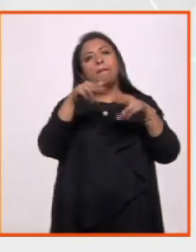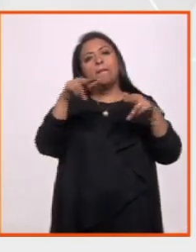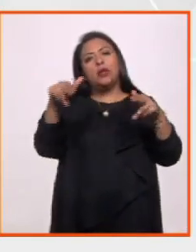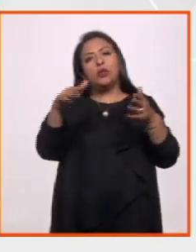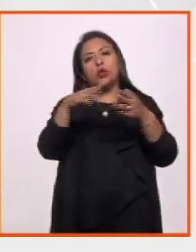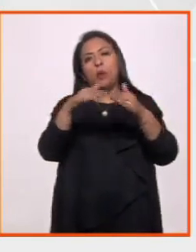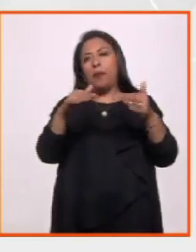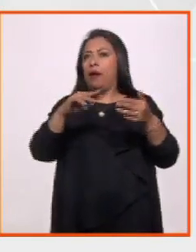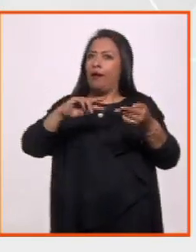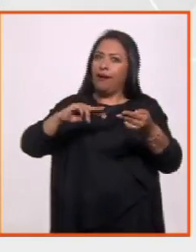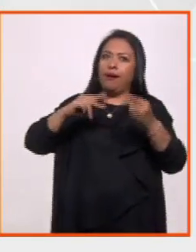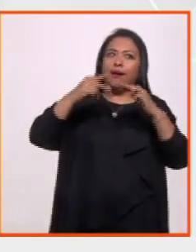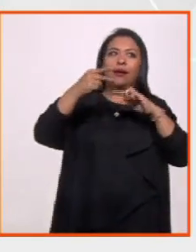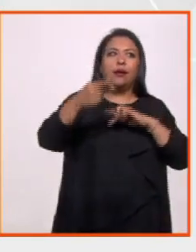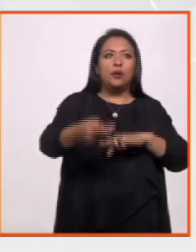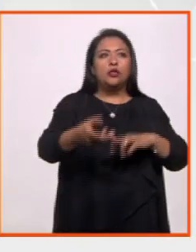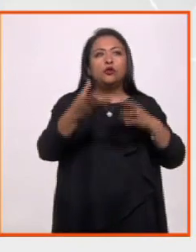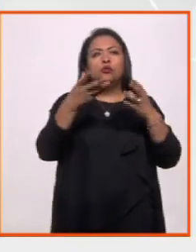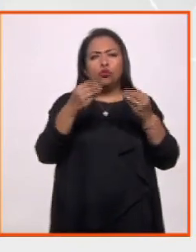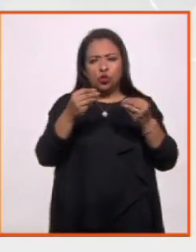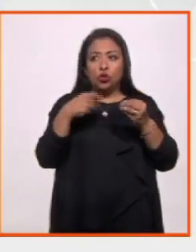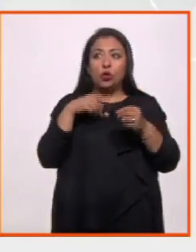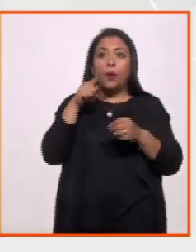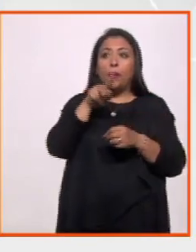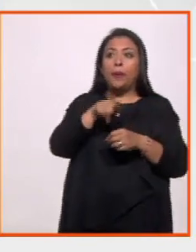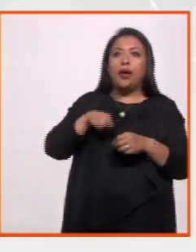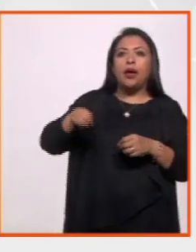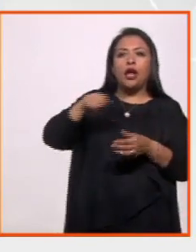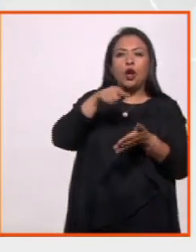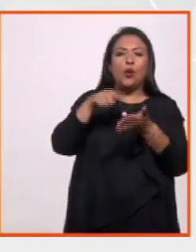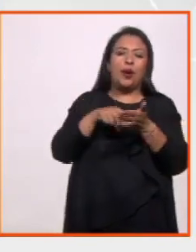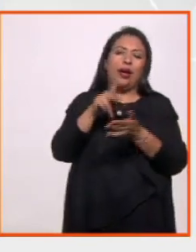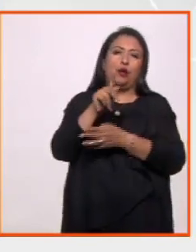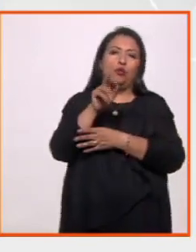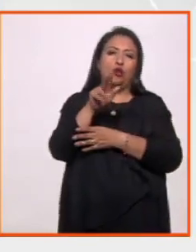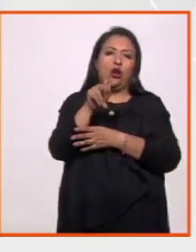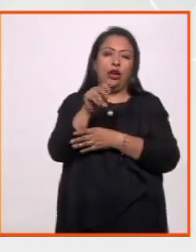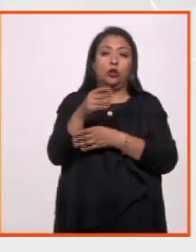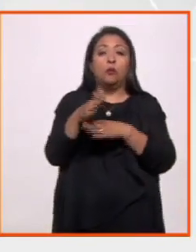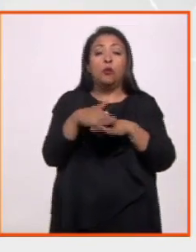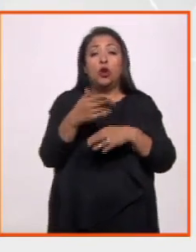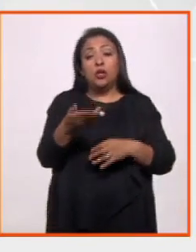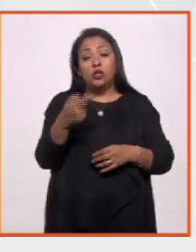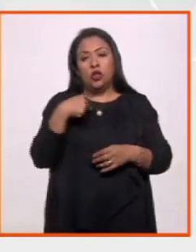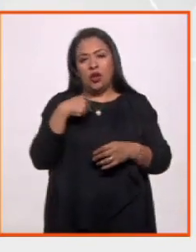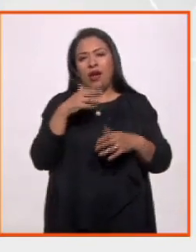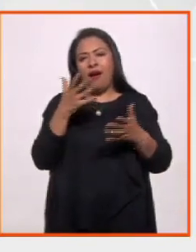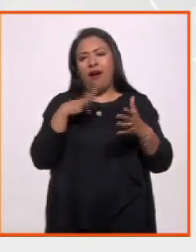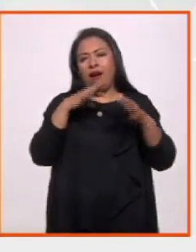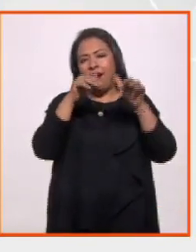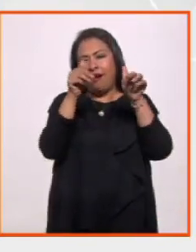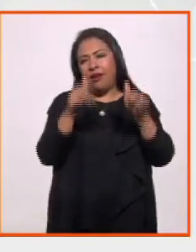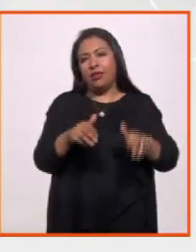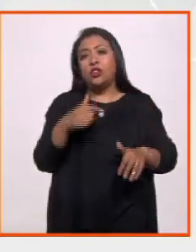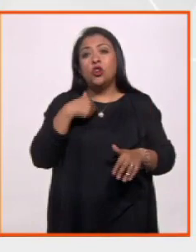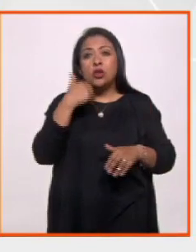Él pinta, tiene muchas escenas del puerto. Así es que en esta obra de Me Quiero Ir al Mar,